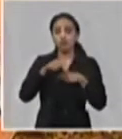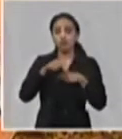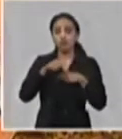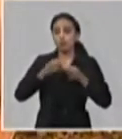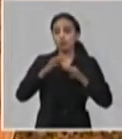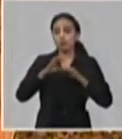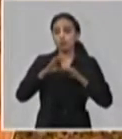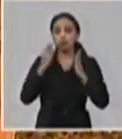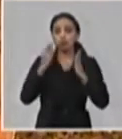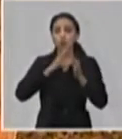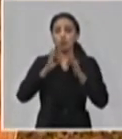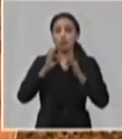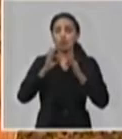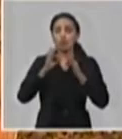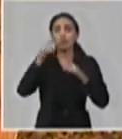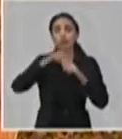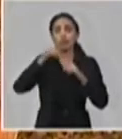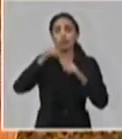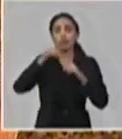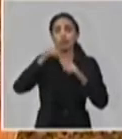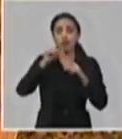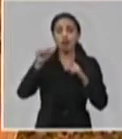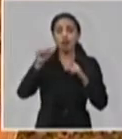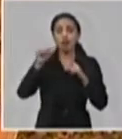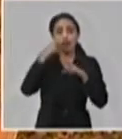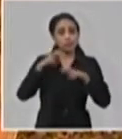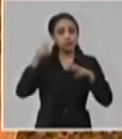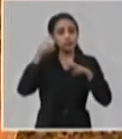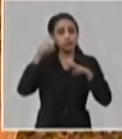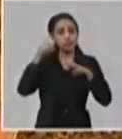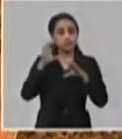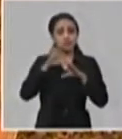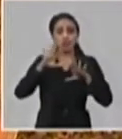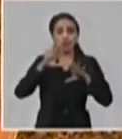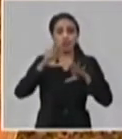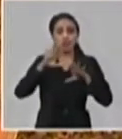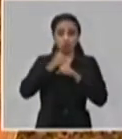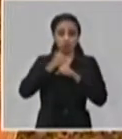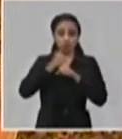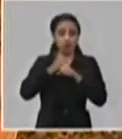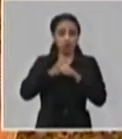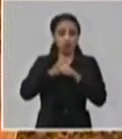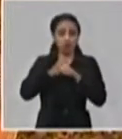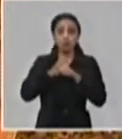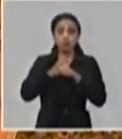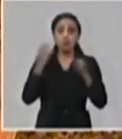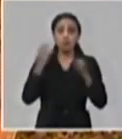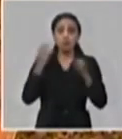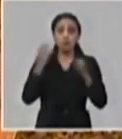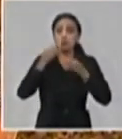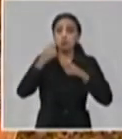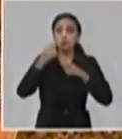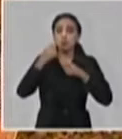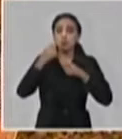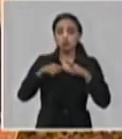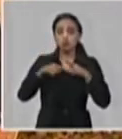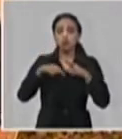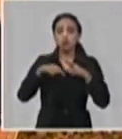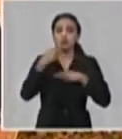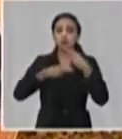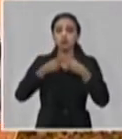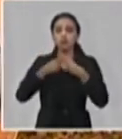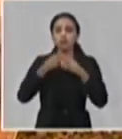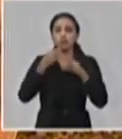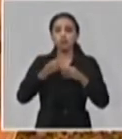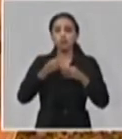en el tema de la investigación científica. Ya estamos hablando de desarrollo del producto. Se está avanzando en una prueba de